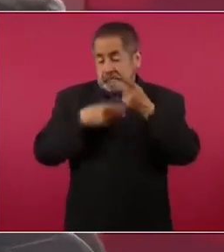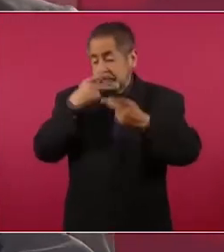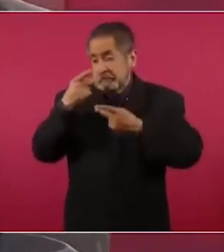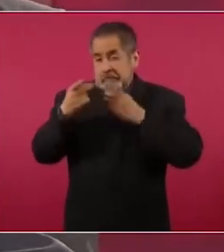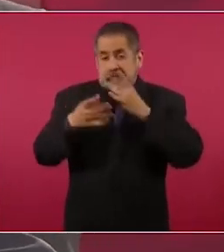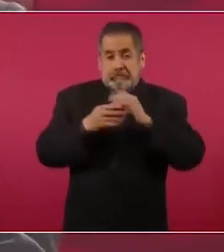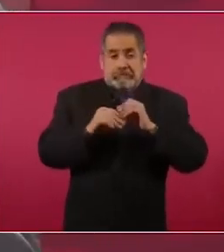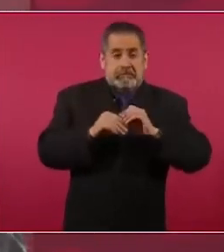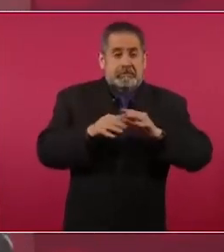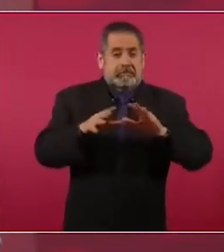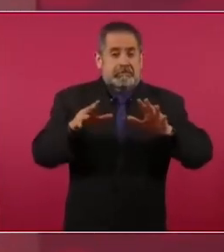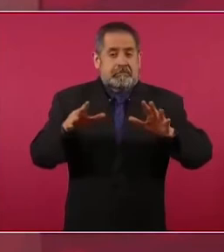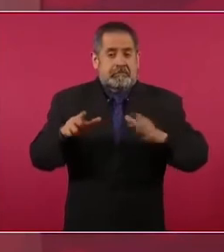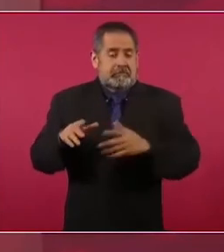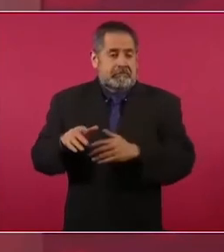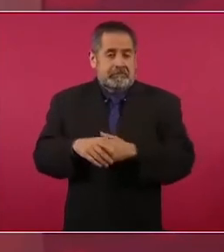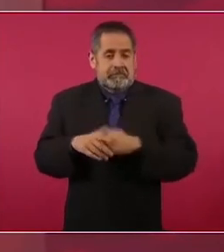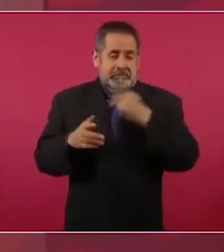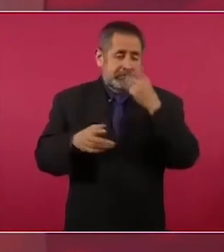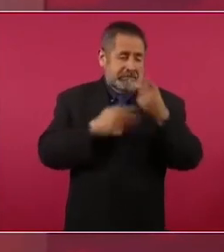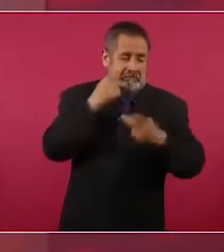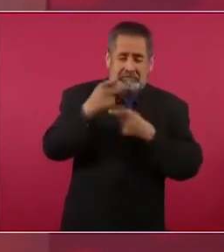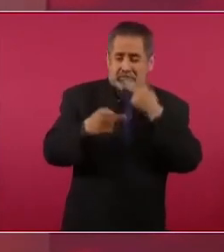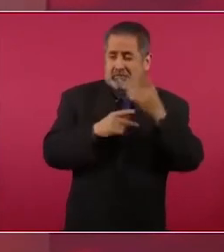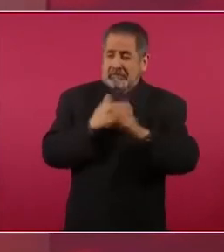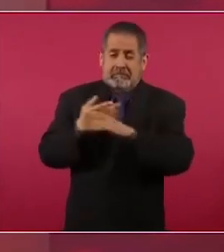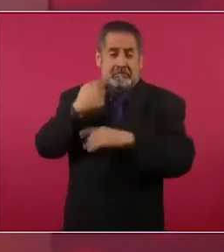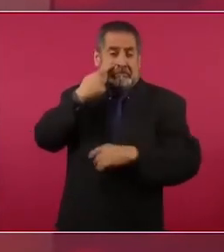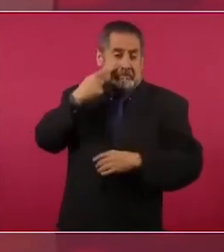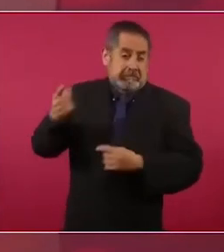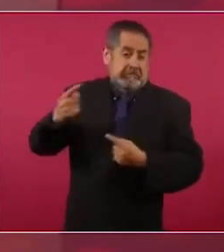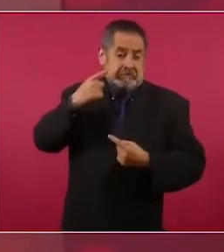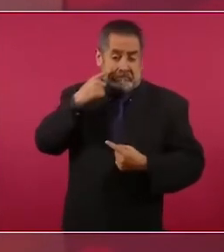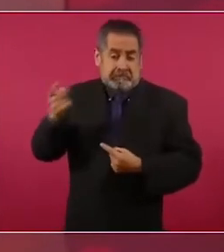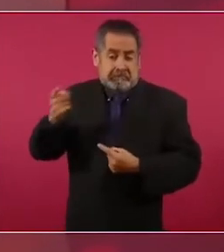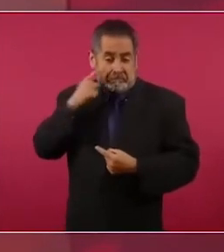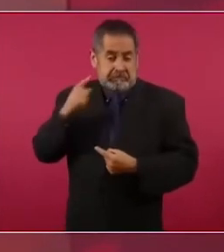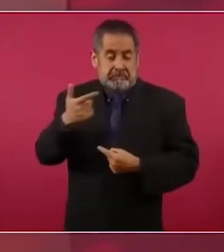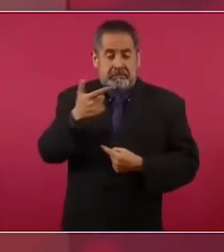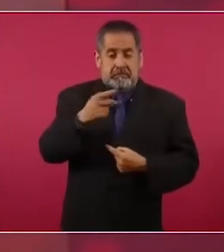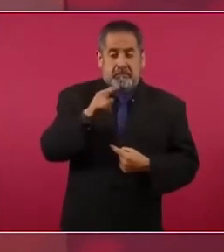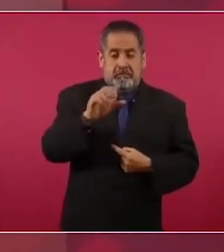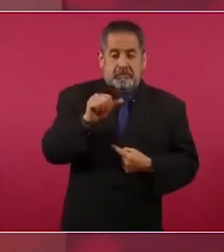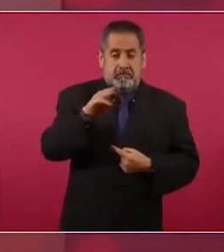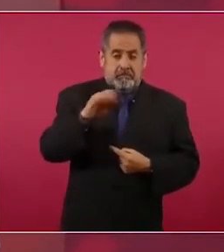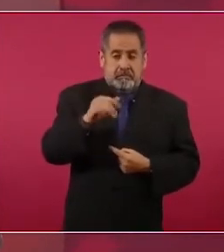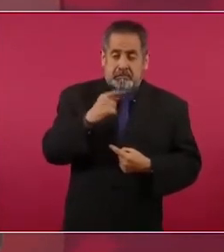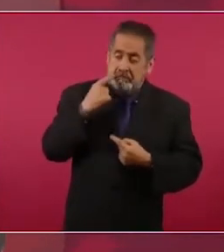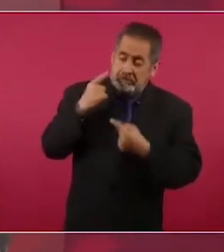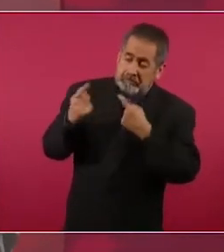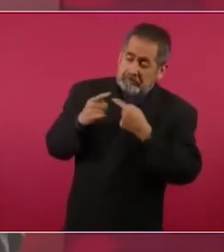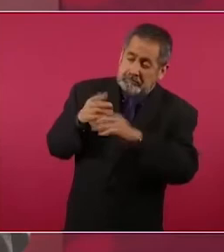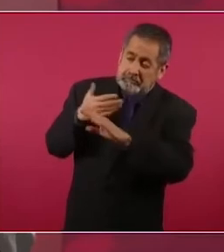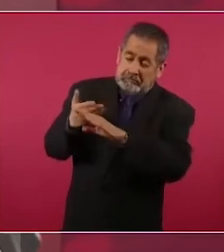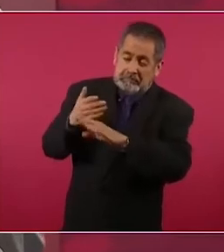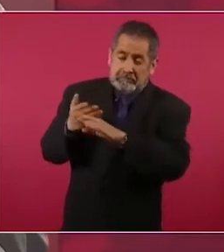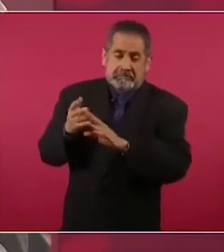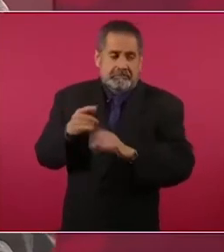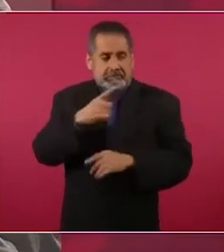No, pues ya me tumbaron estos, ¿no? Sí, je, je, ¿eh? ¿Otros dos? O sea,